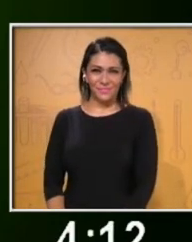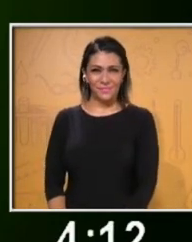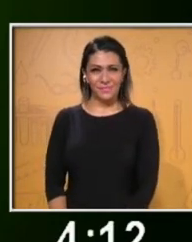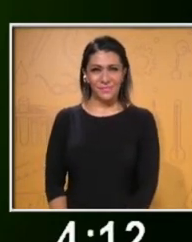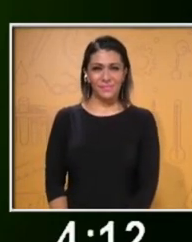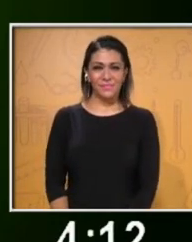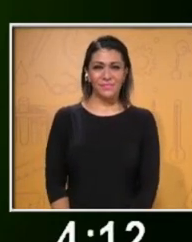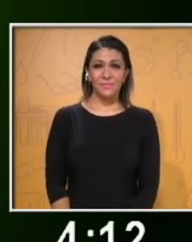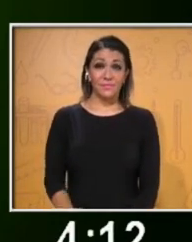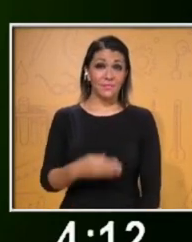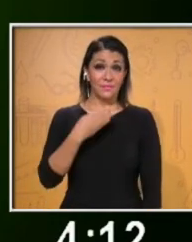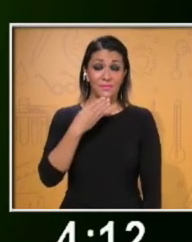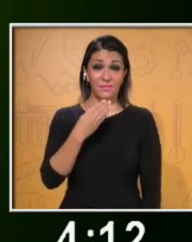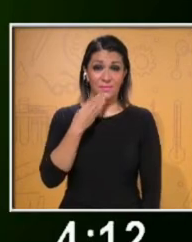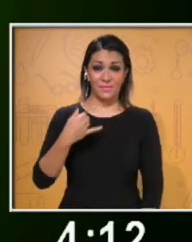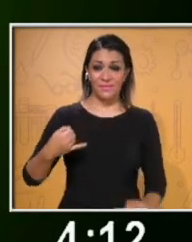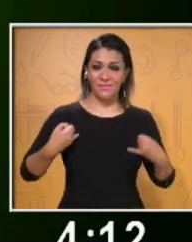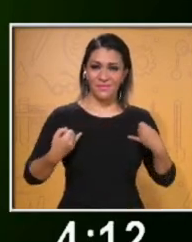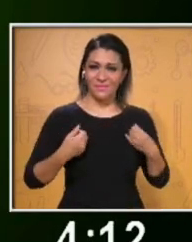Muy bien, jóvenes, atención.